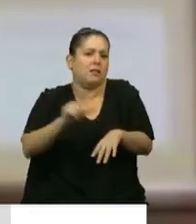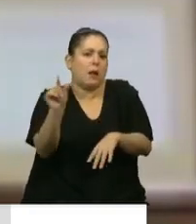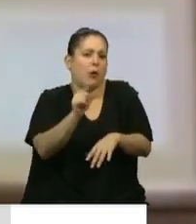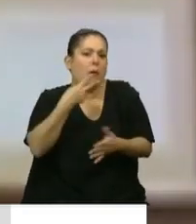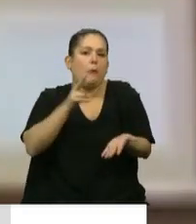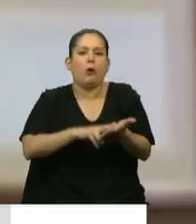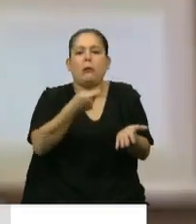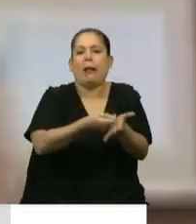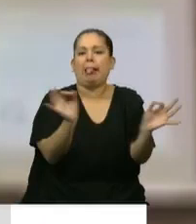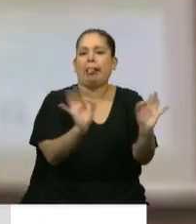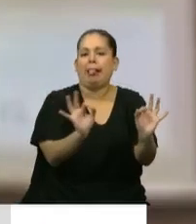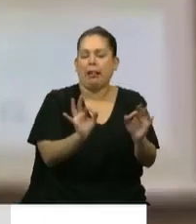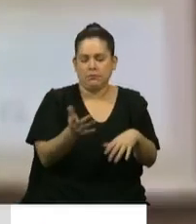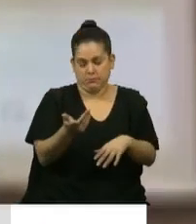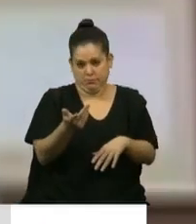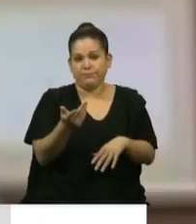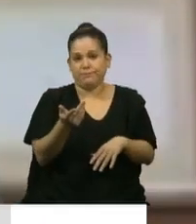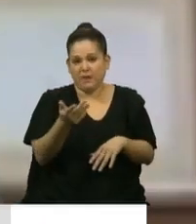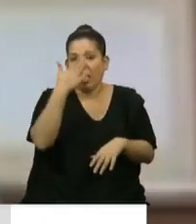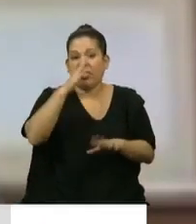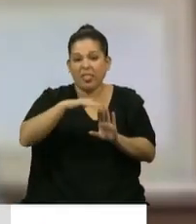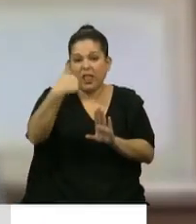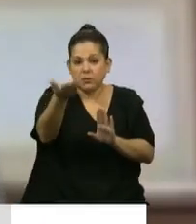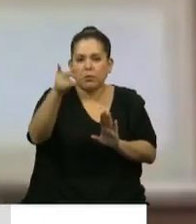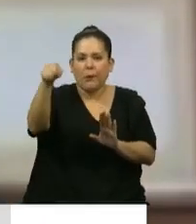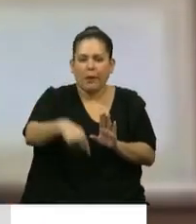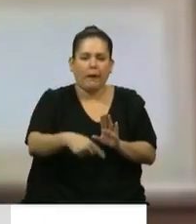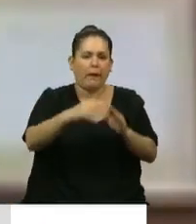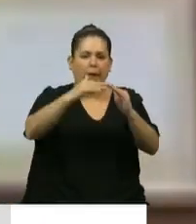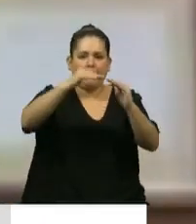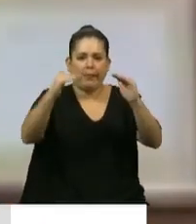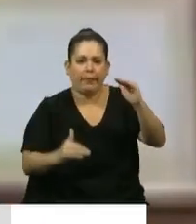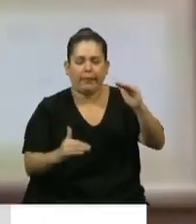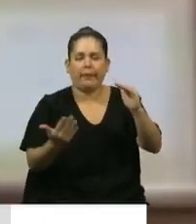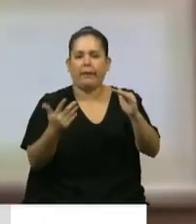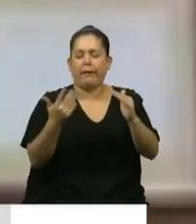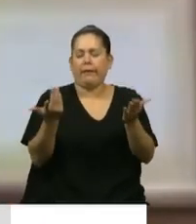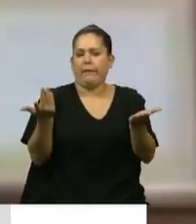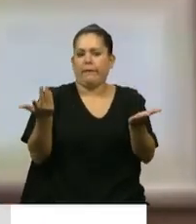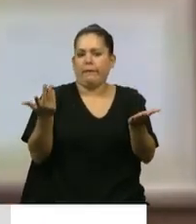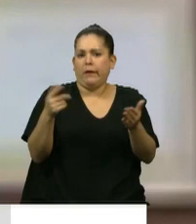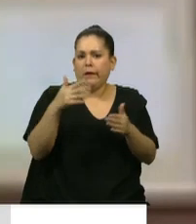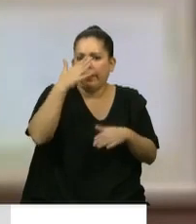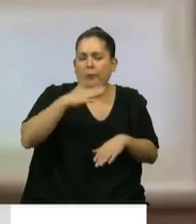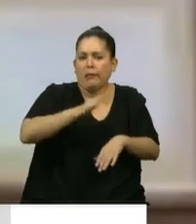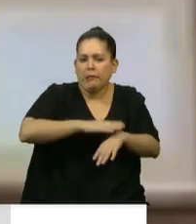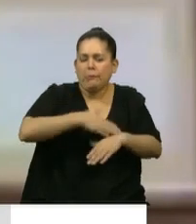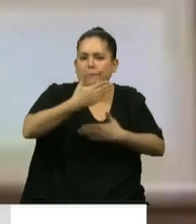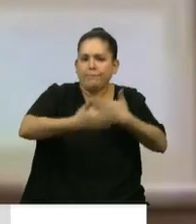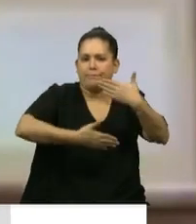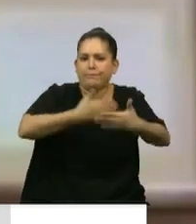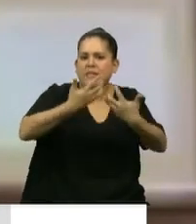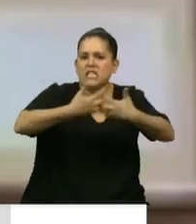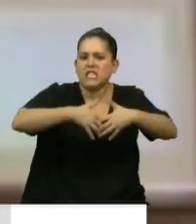impuestos, que luego generan una cantidad de inequidades y que van conformando con el tiempo un